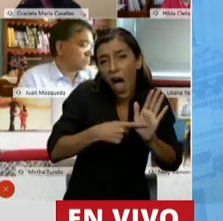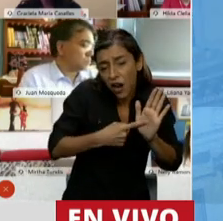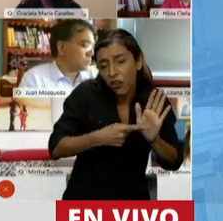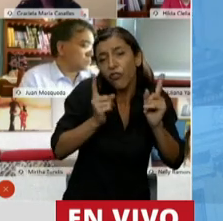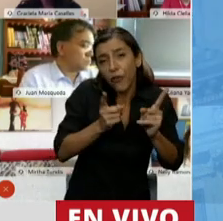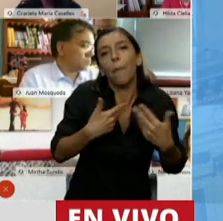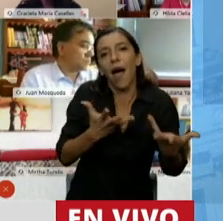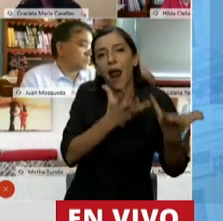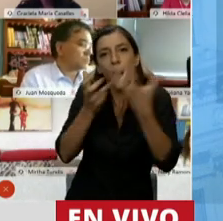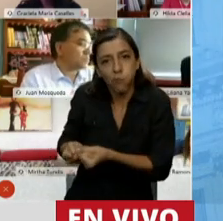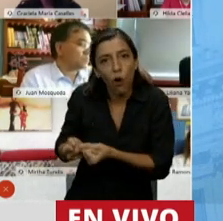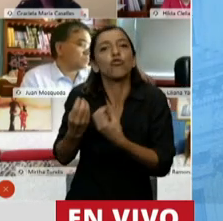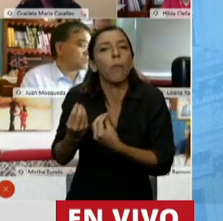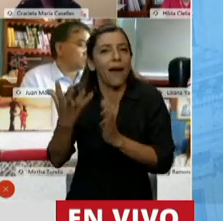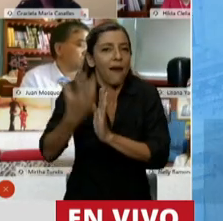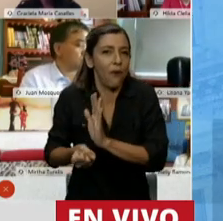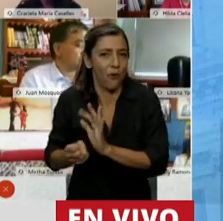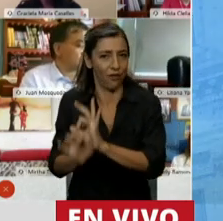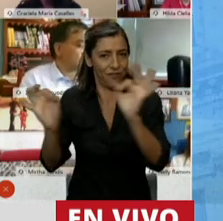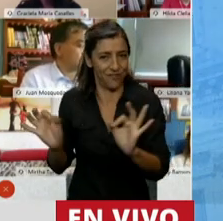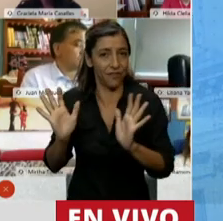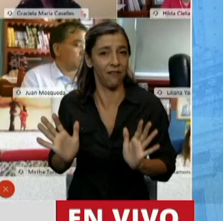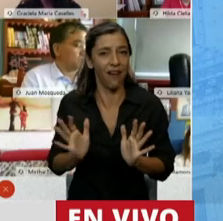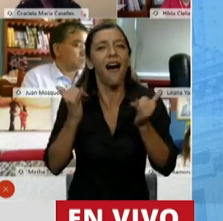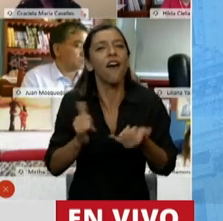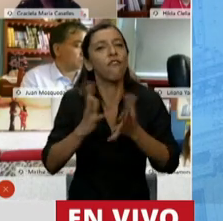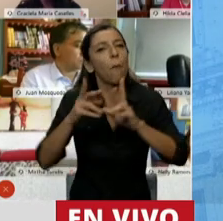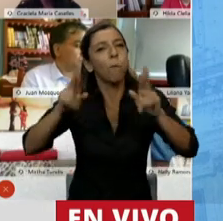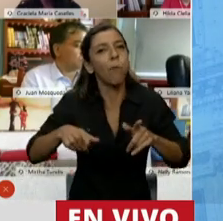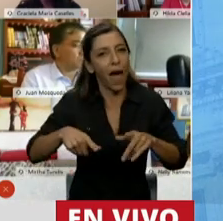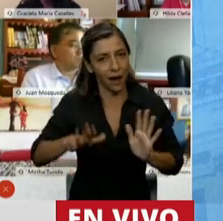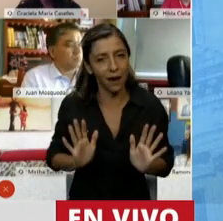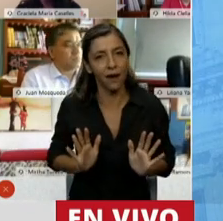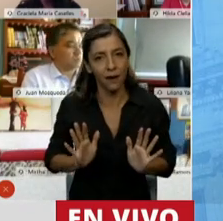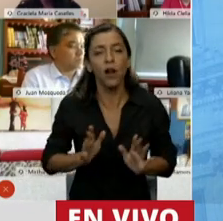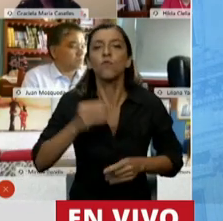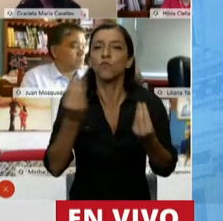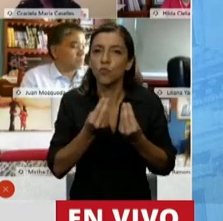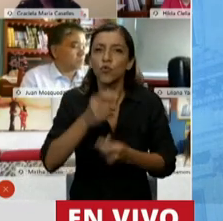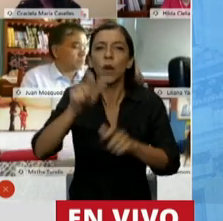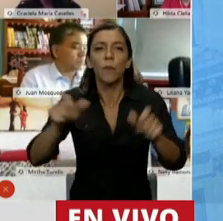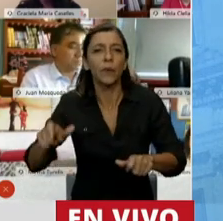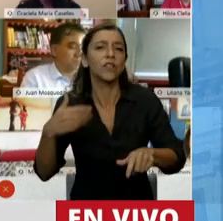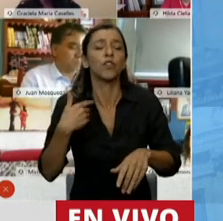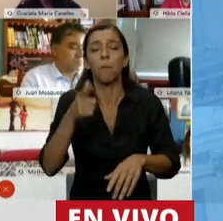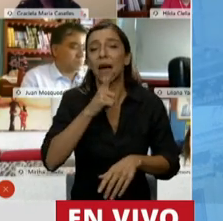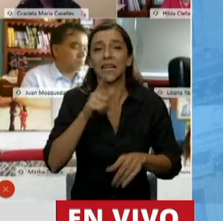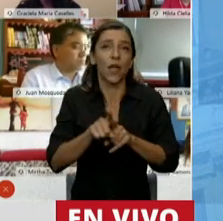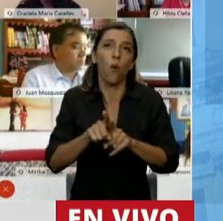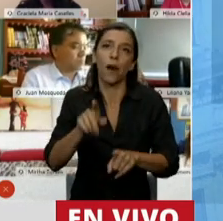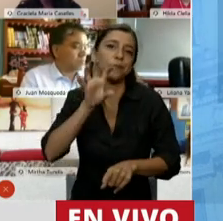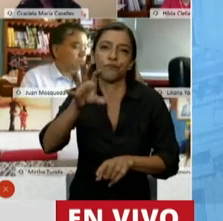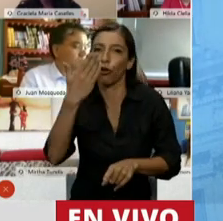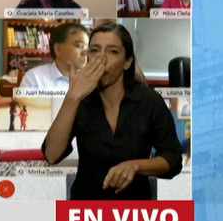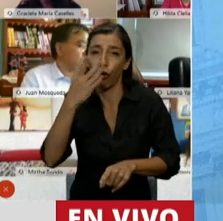vueltas para que el aborto resulte impracticable. Personas que se colocan por encima de la ley, como ocurrió en Córdoba durante